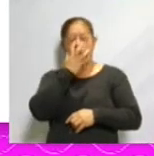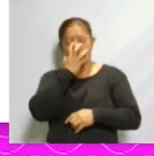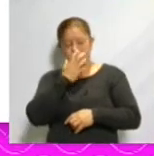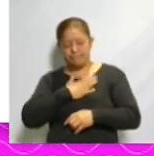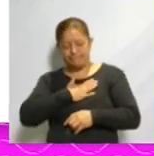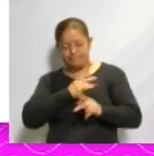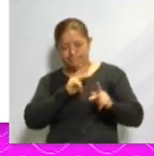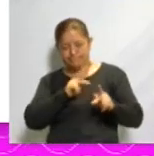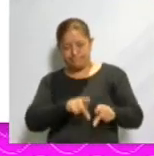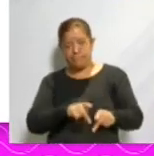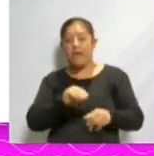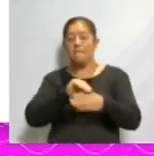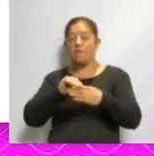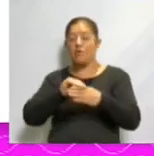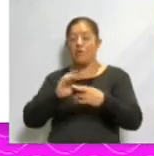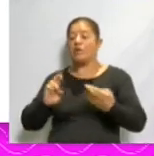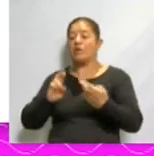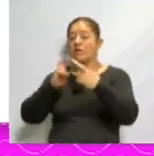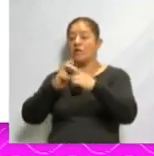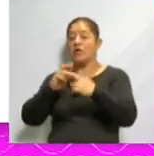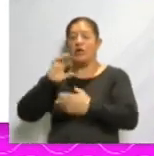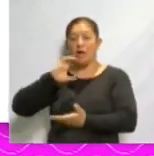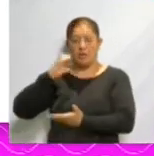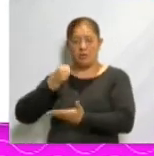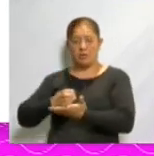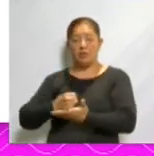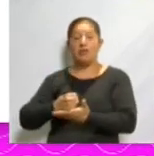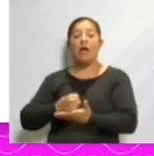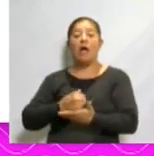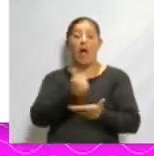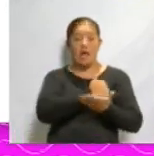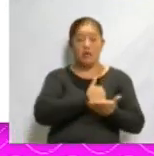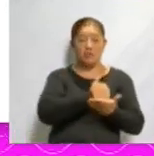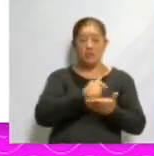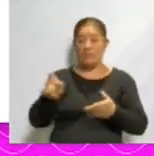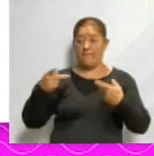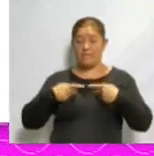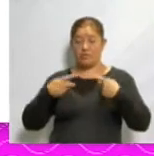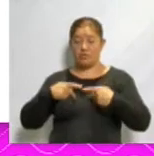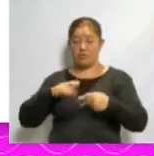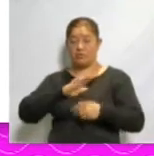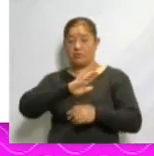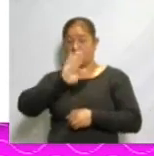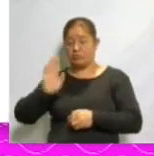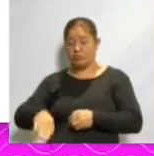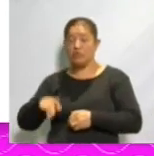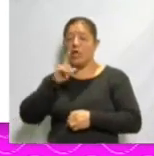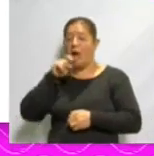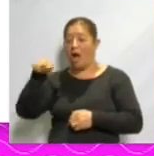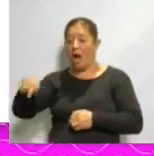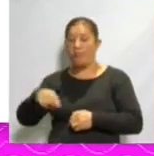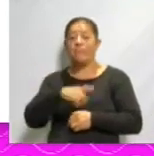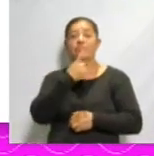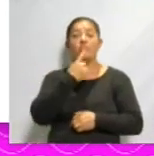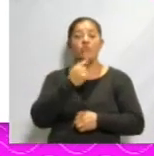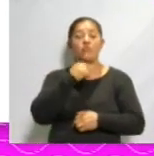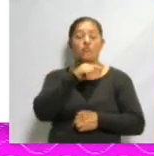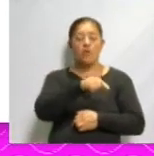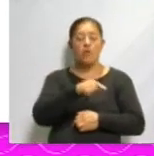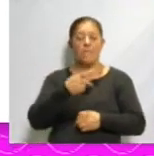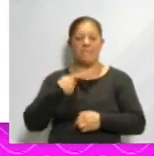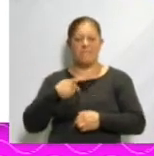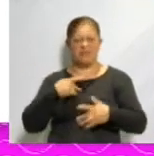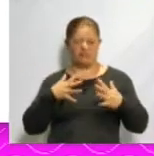refiere a la religión católica, el azul refiere a los difuntos que tuvieron una muerte relacionada con el agua, el rojo es para los